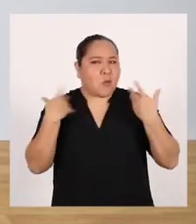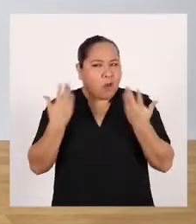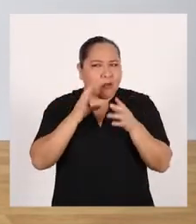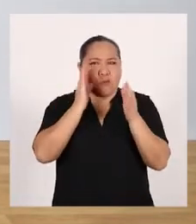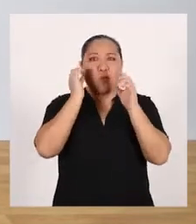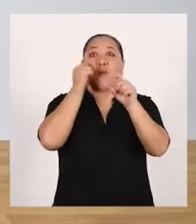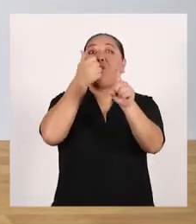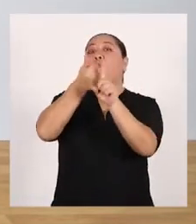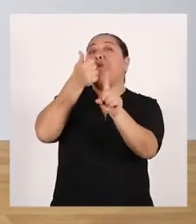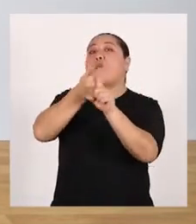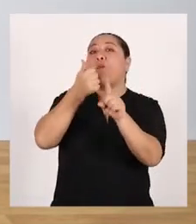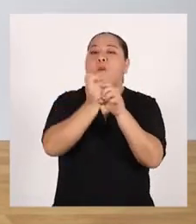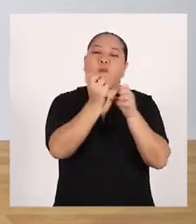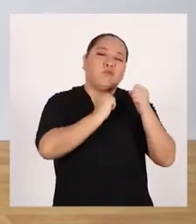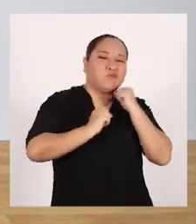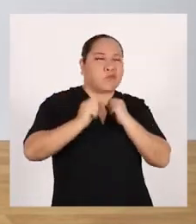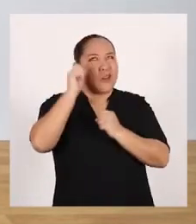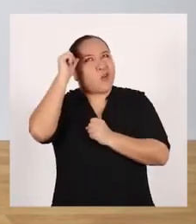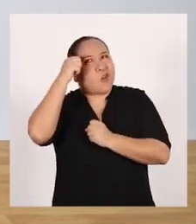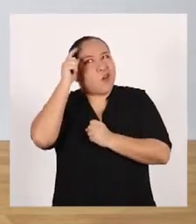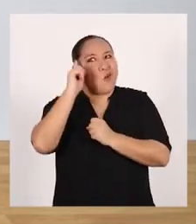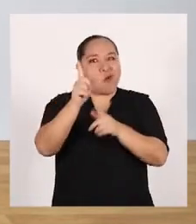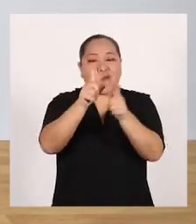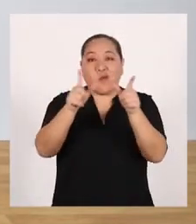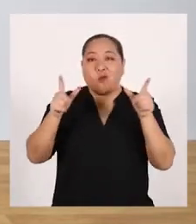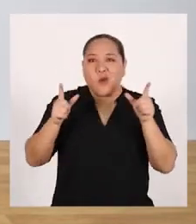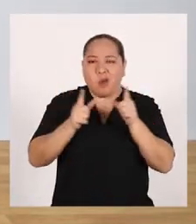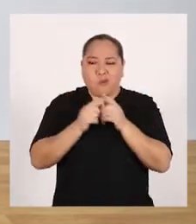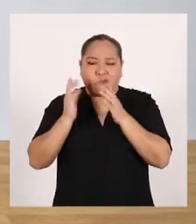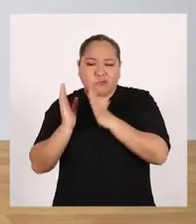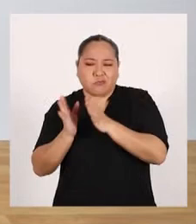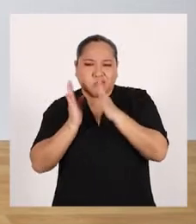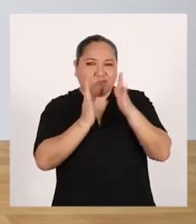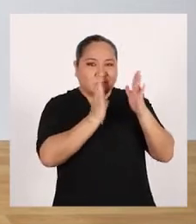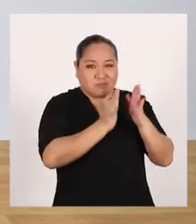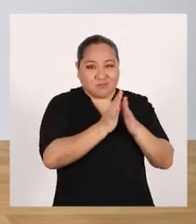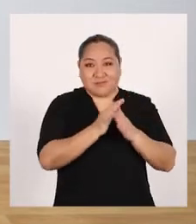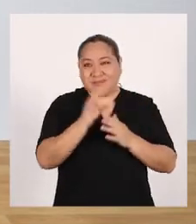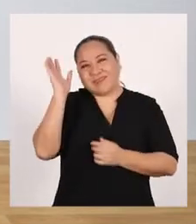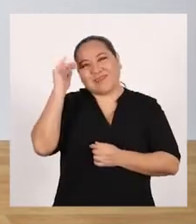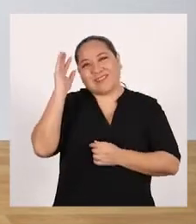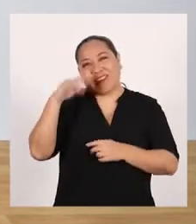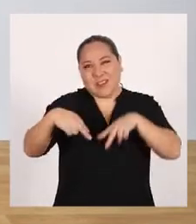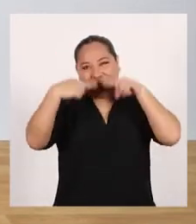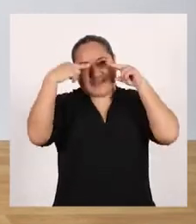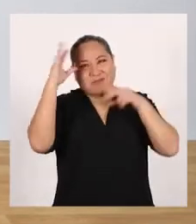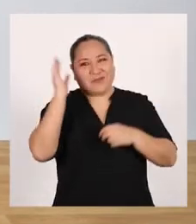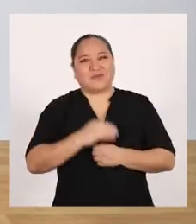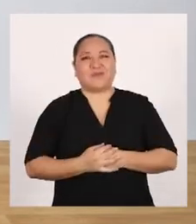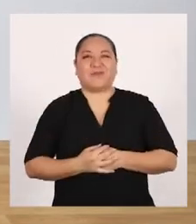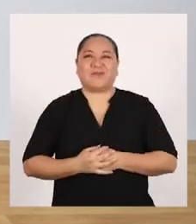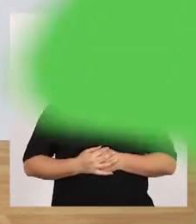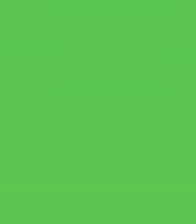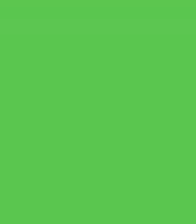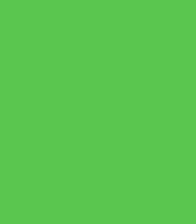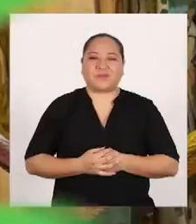realizar sus propios movimientos recordando algún lugar o formando su propia secuencia. Nos vemos muy pronto.